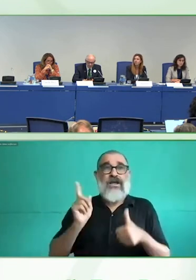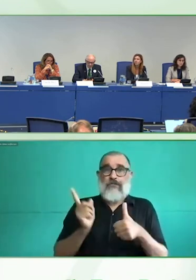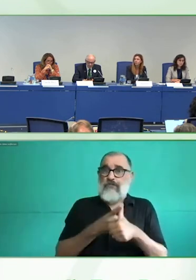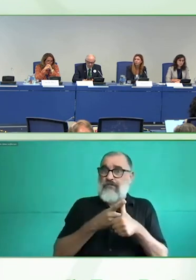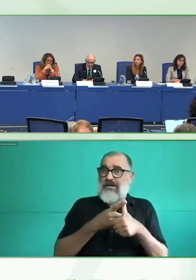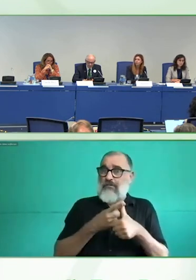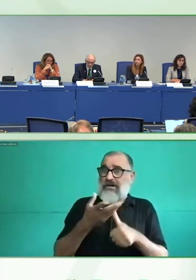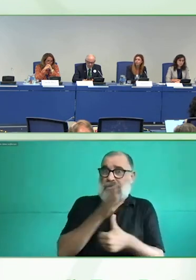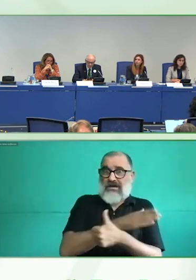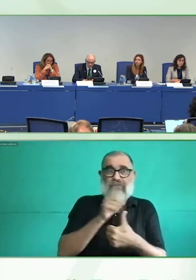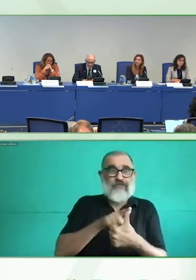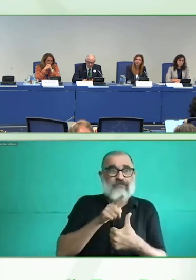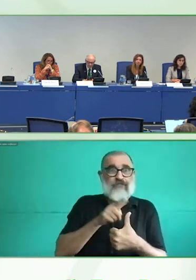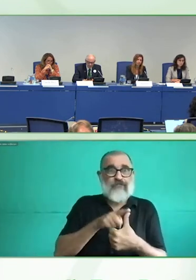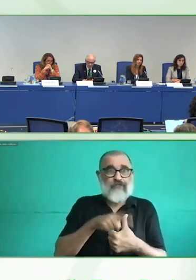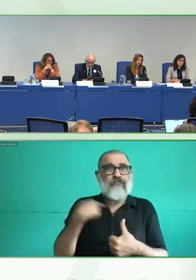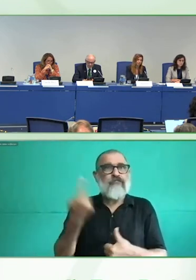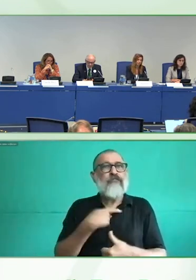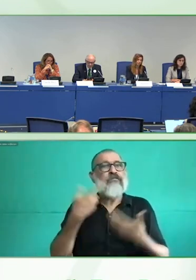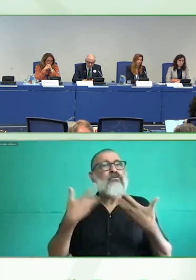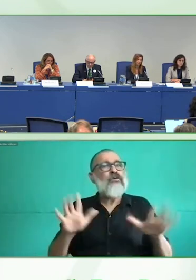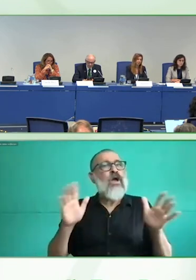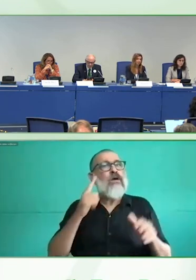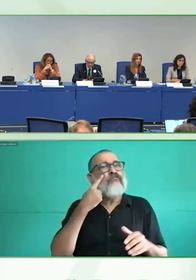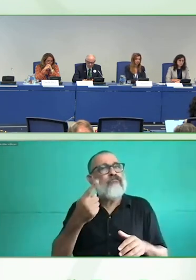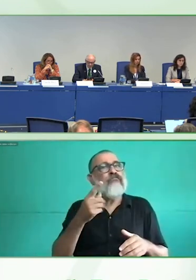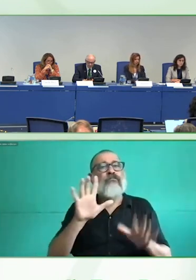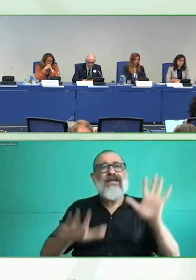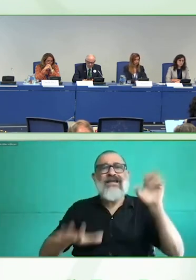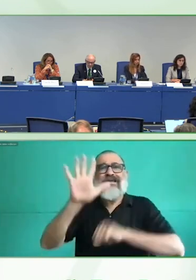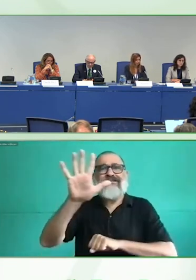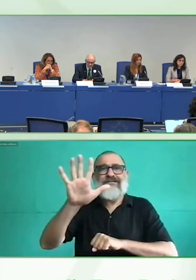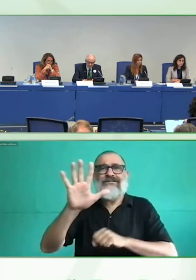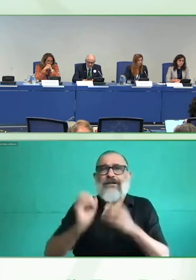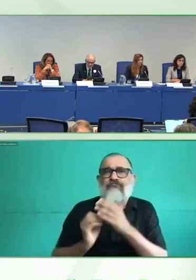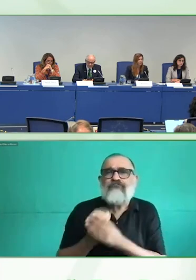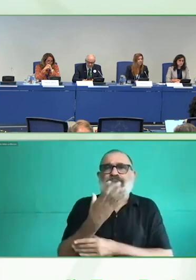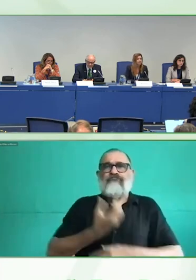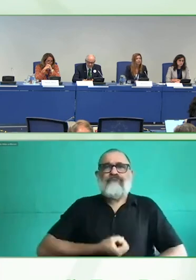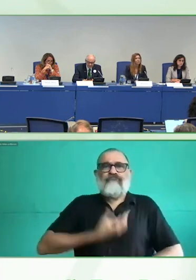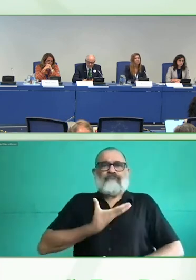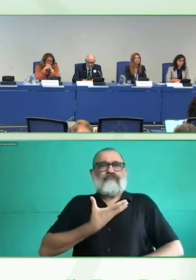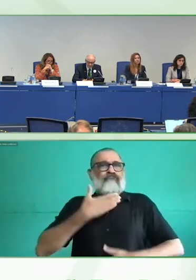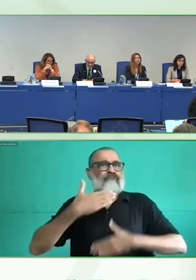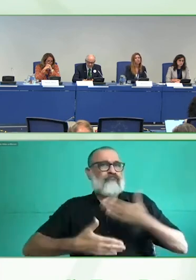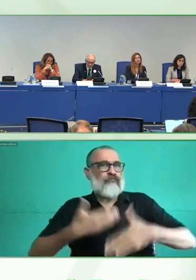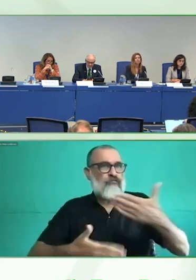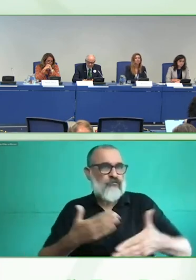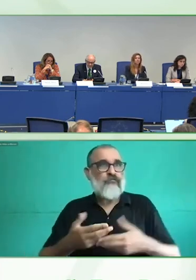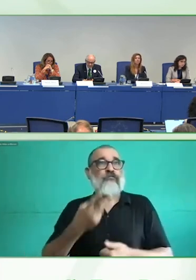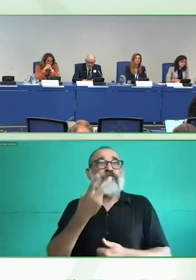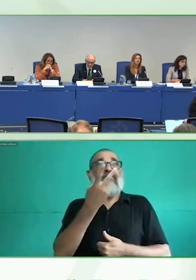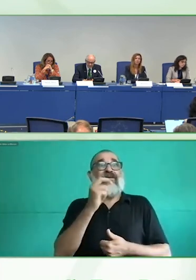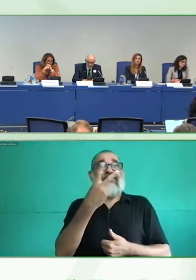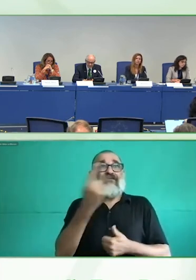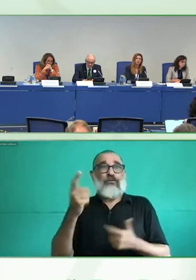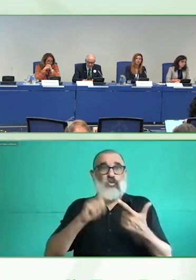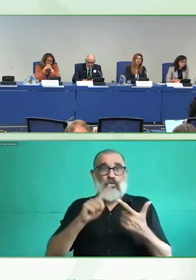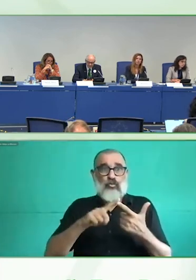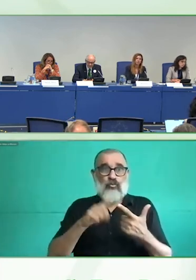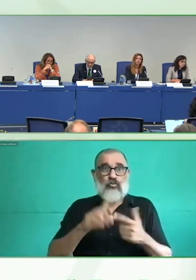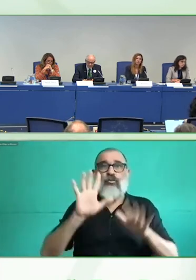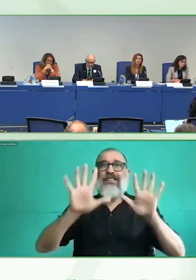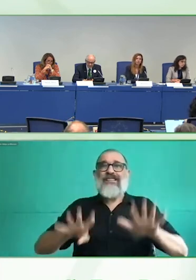presentar 9 soluciones innovadoras, además de convocar cerca de 50 expositores. En esta